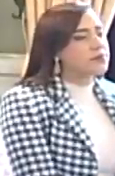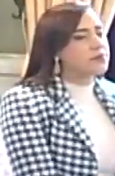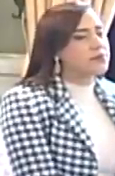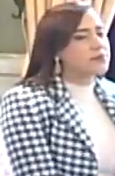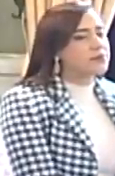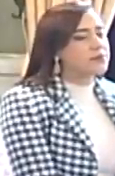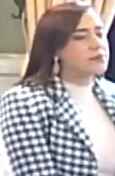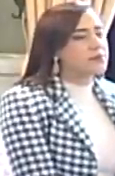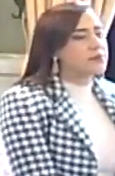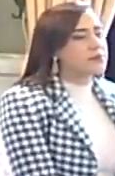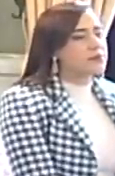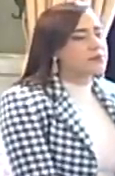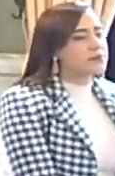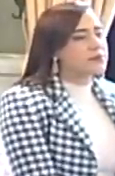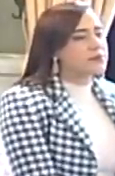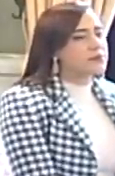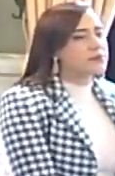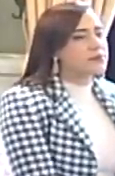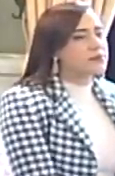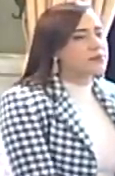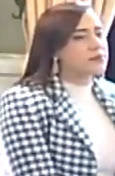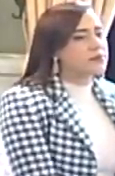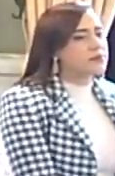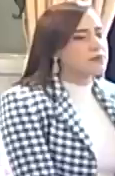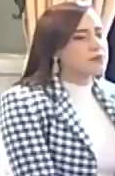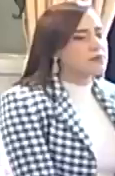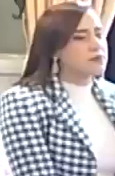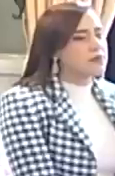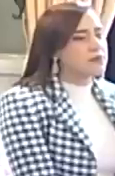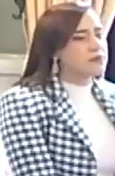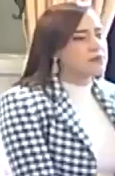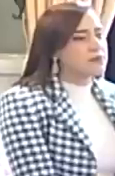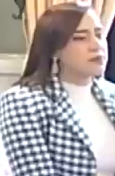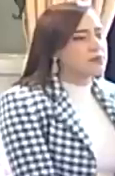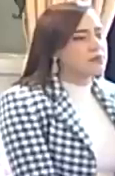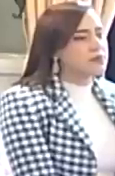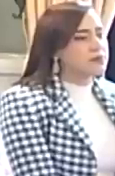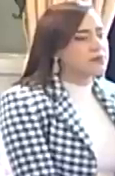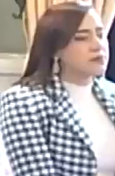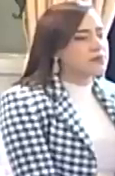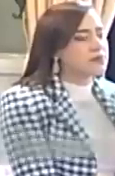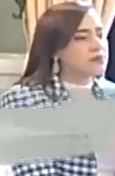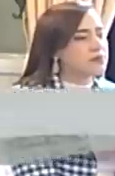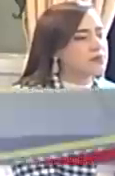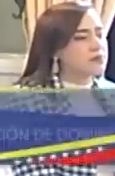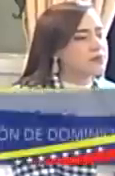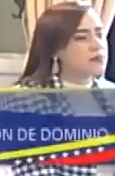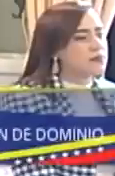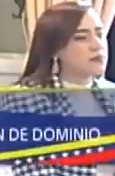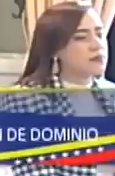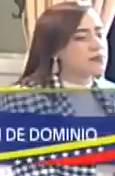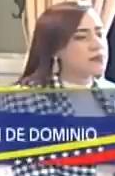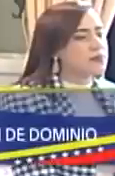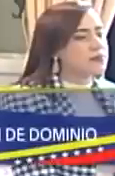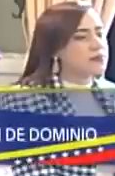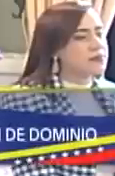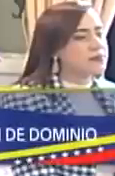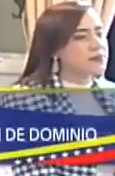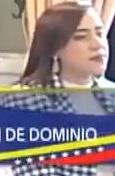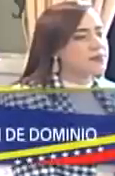forma parte de una iniciativa suya, de una iniciativa del Ejecutivo de la República Bolivariana de Venezuela, en este